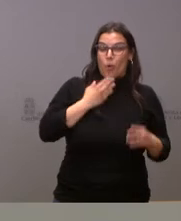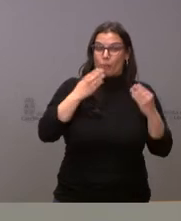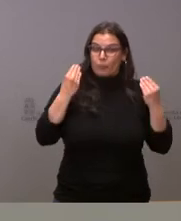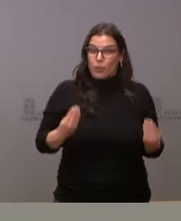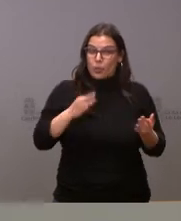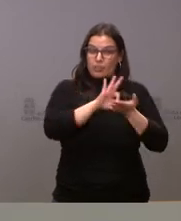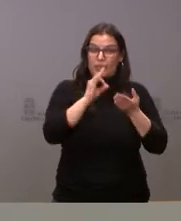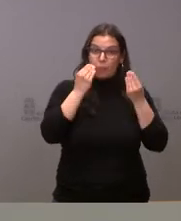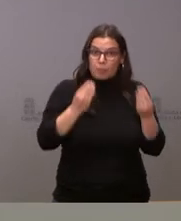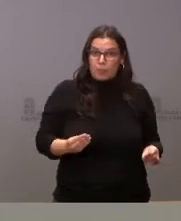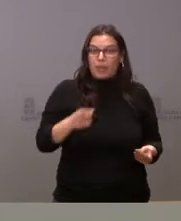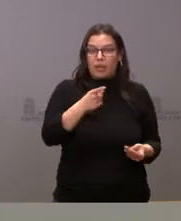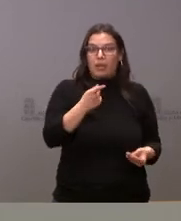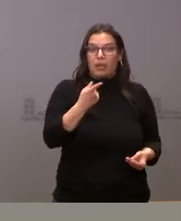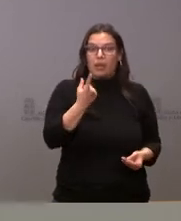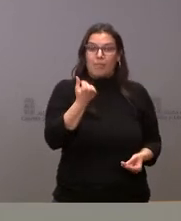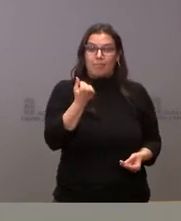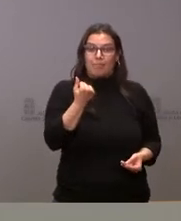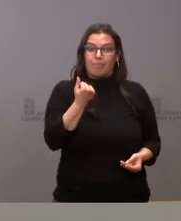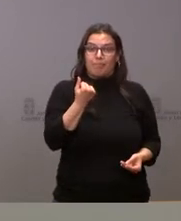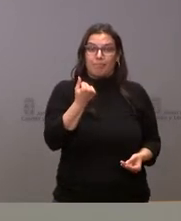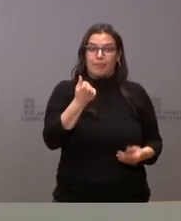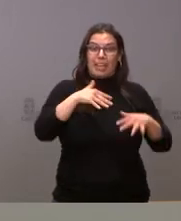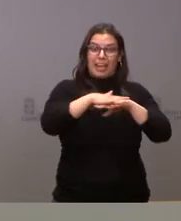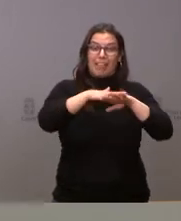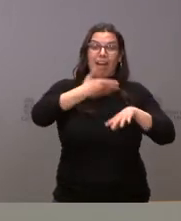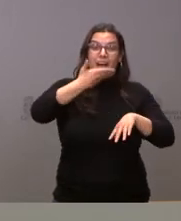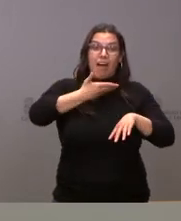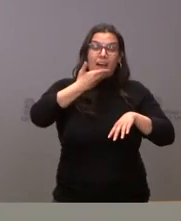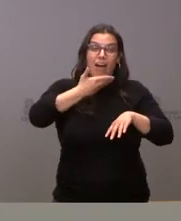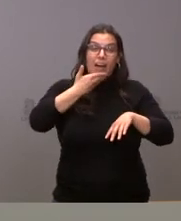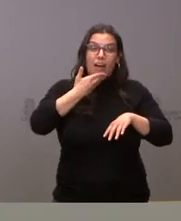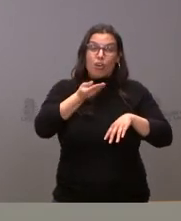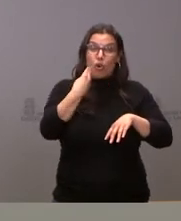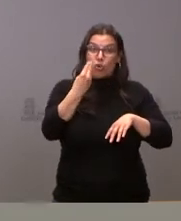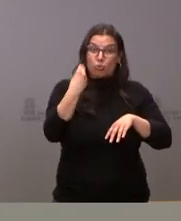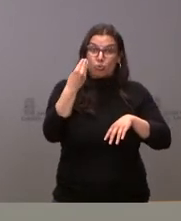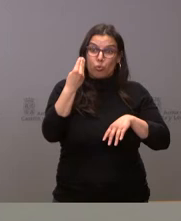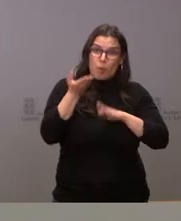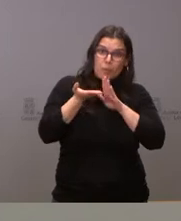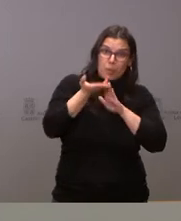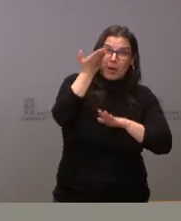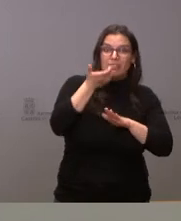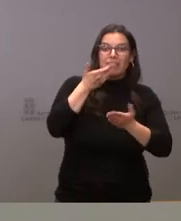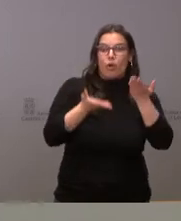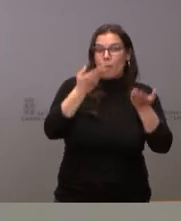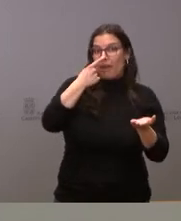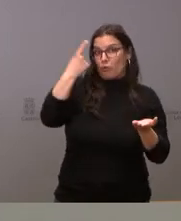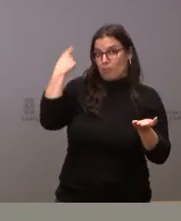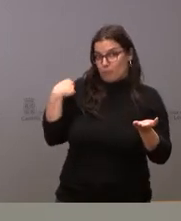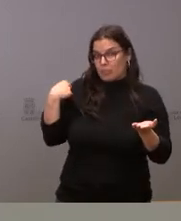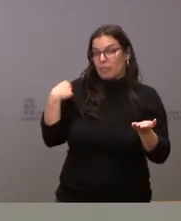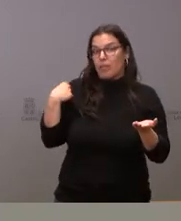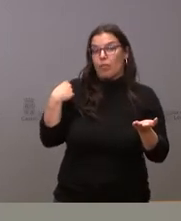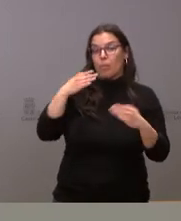tiene un incremento muy importante en términos de la red de calor, el consumo de gas respecto del ejercicio anterior. Para